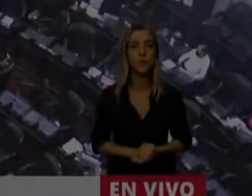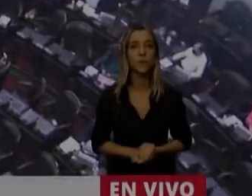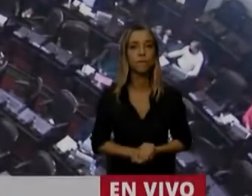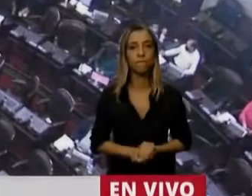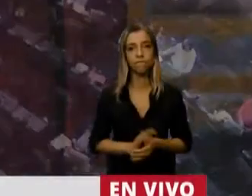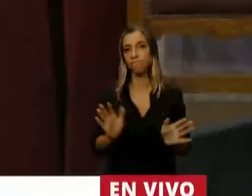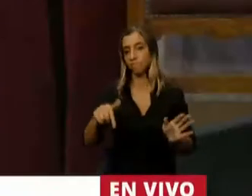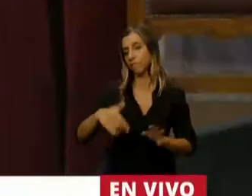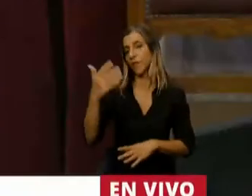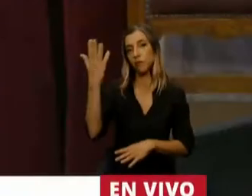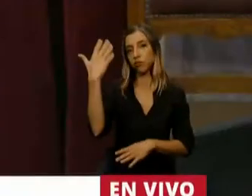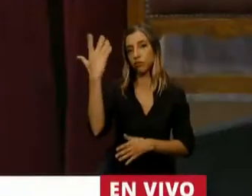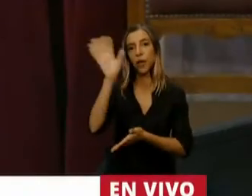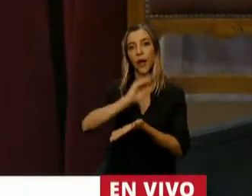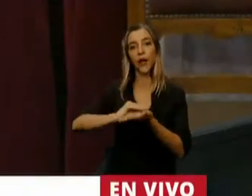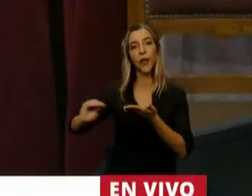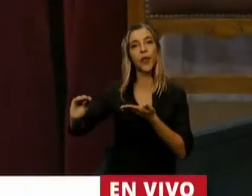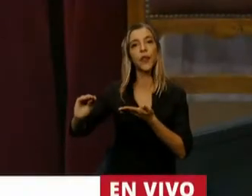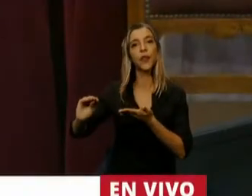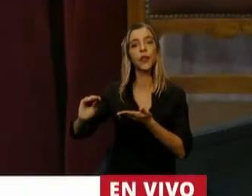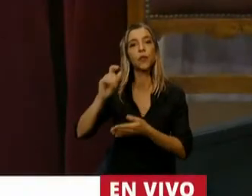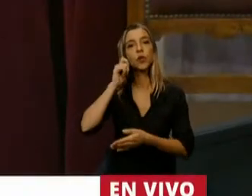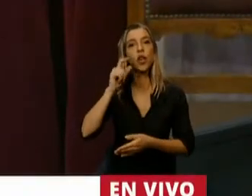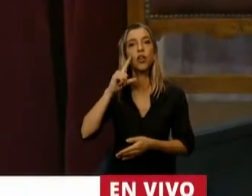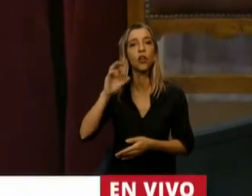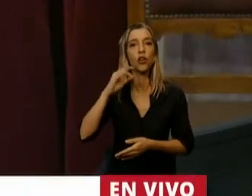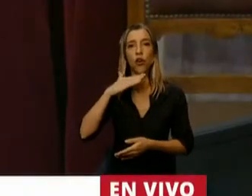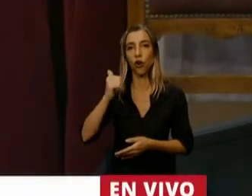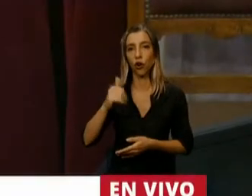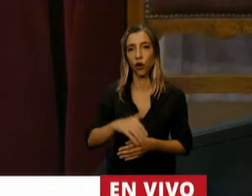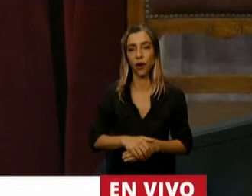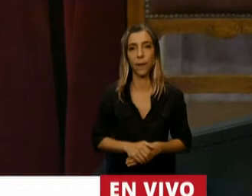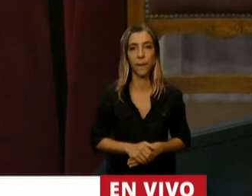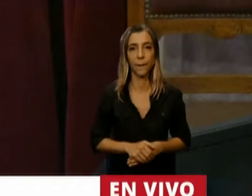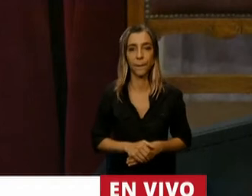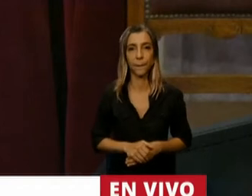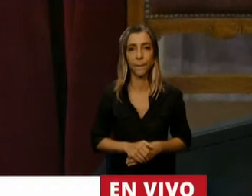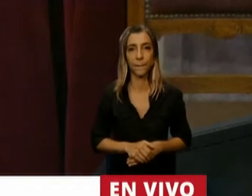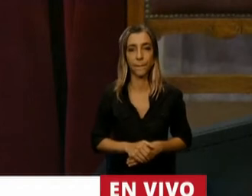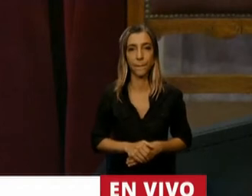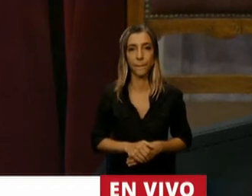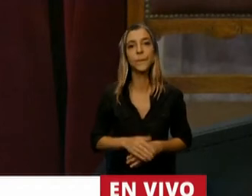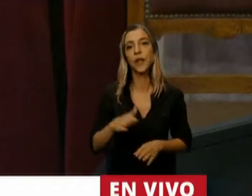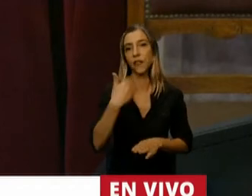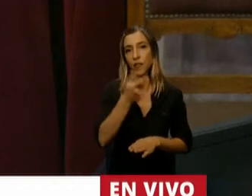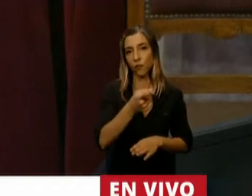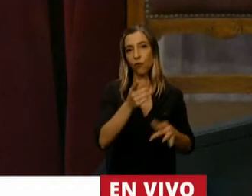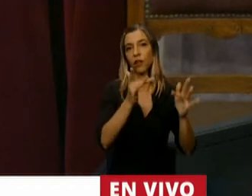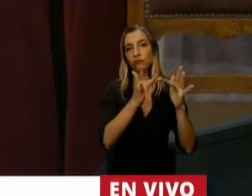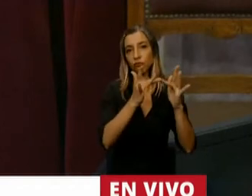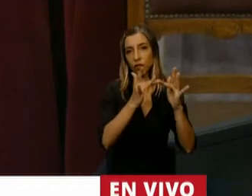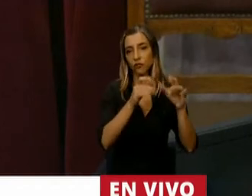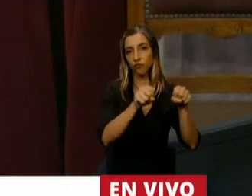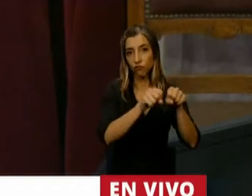En uso de la palabra, el diputado José Luis Gioja. Vamos al final de... Cuando retome la conexión la diputada